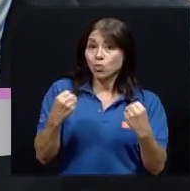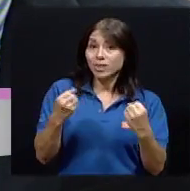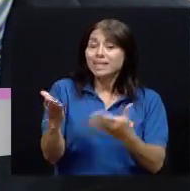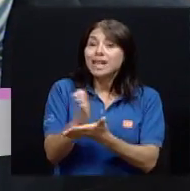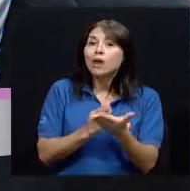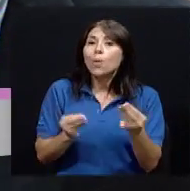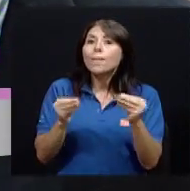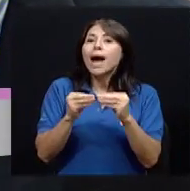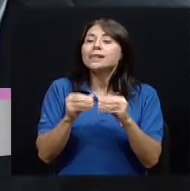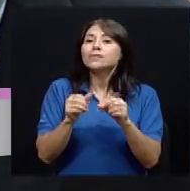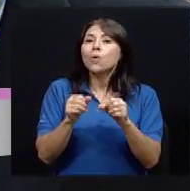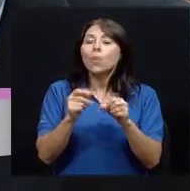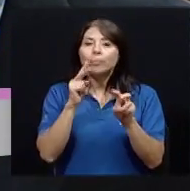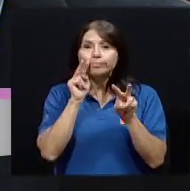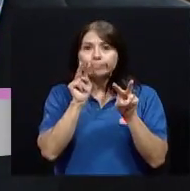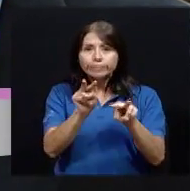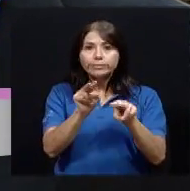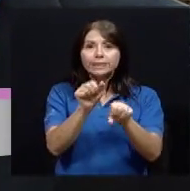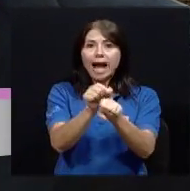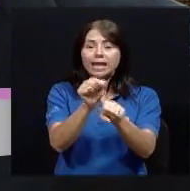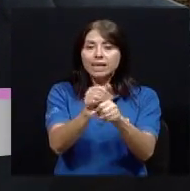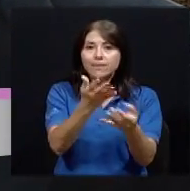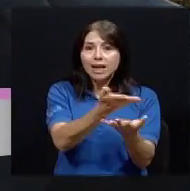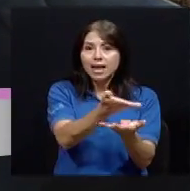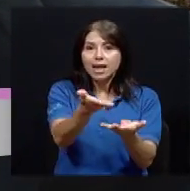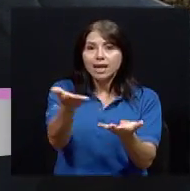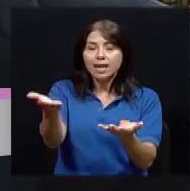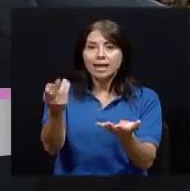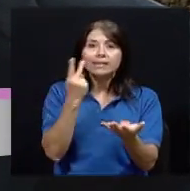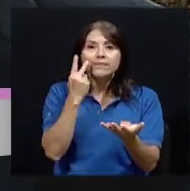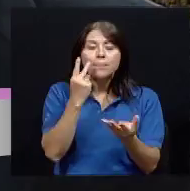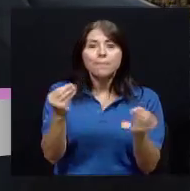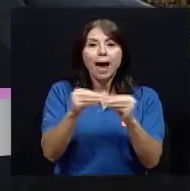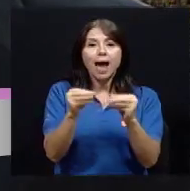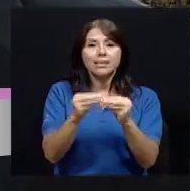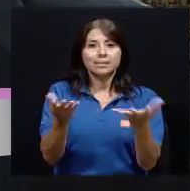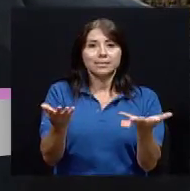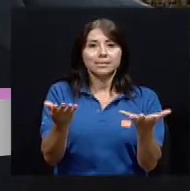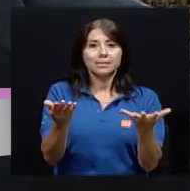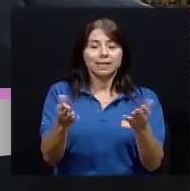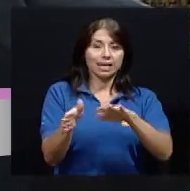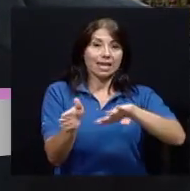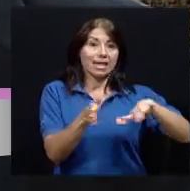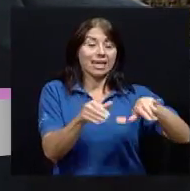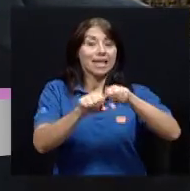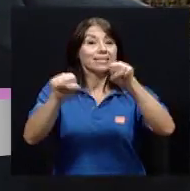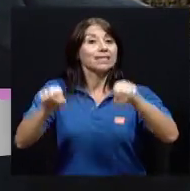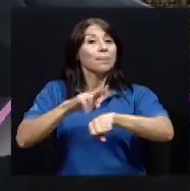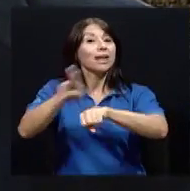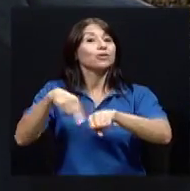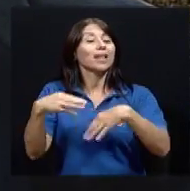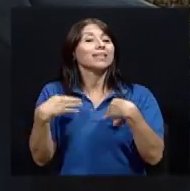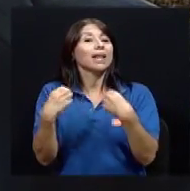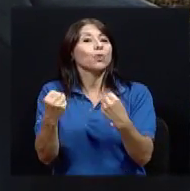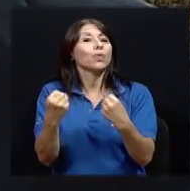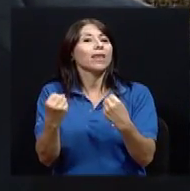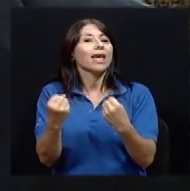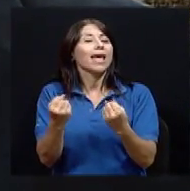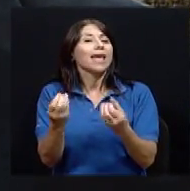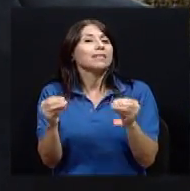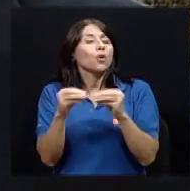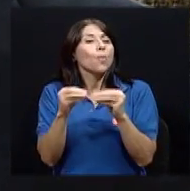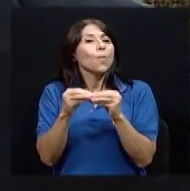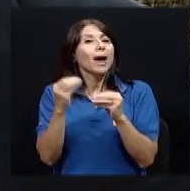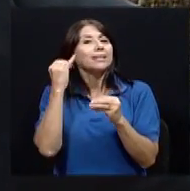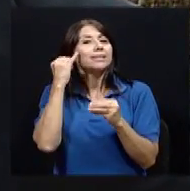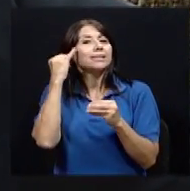ve más a la vista, ¿verdad?, valga la redundancia, y que el Sistema Nacional de Salud es algo que está más en el papel, es una idea más abstracta?